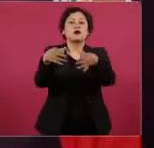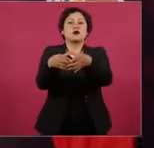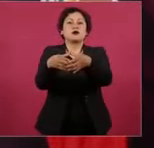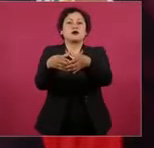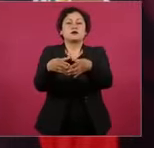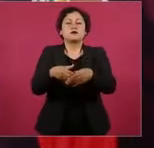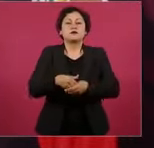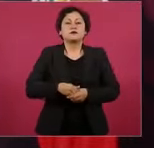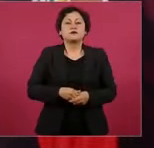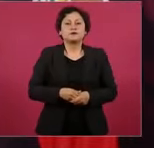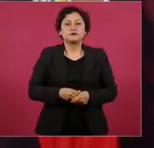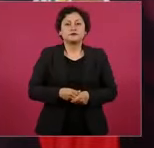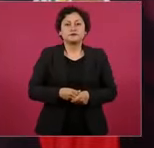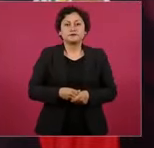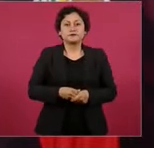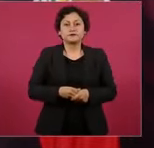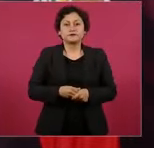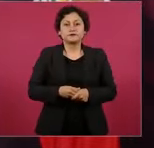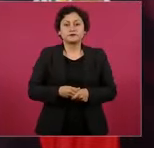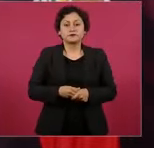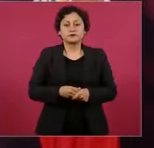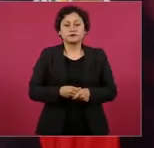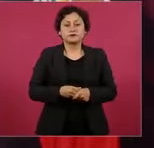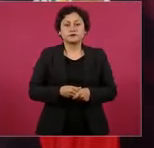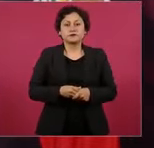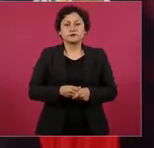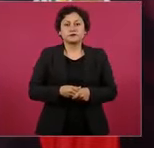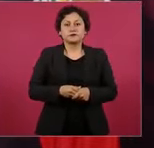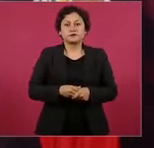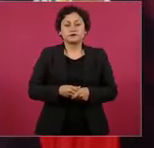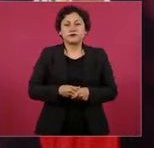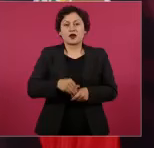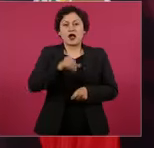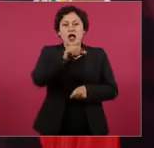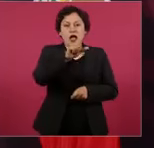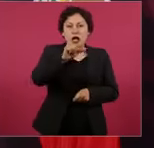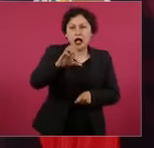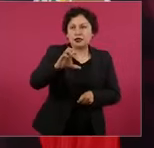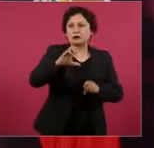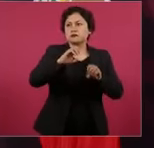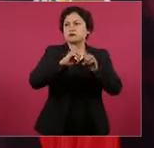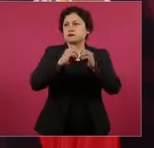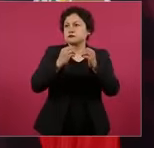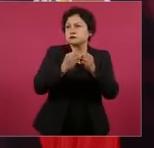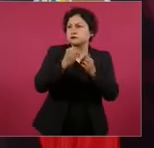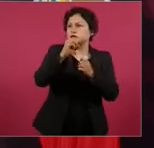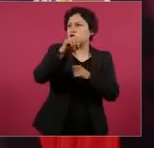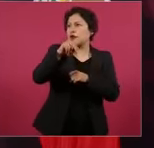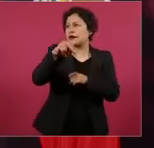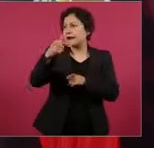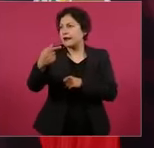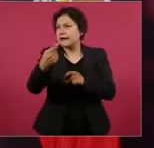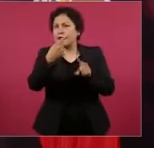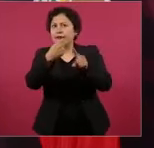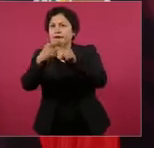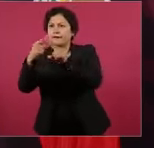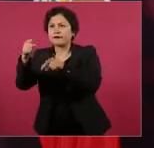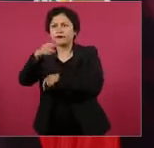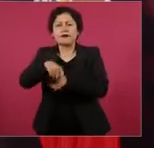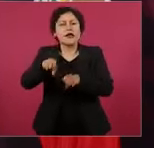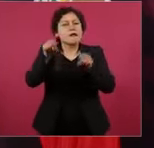las organizaciones económicas,